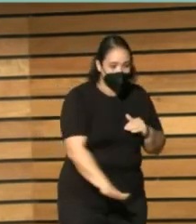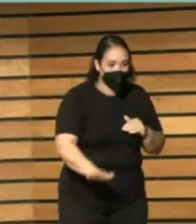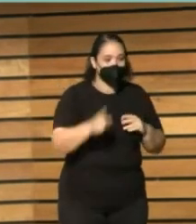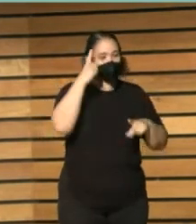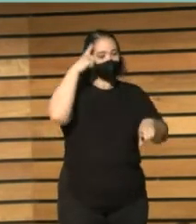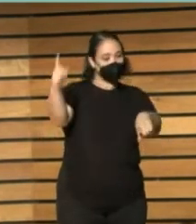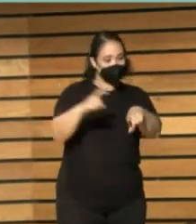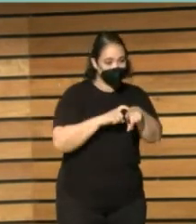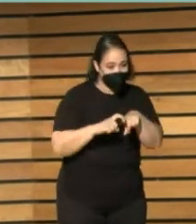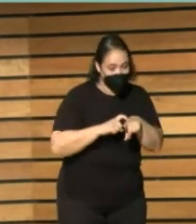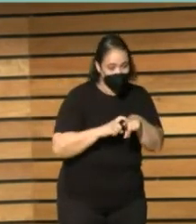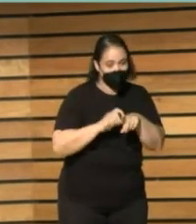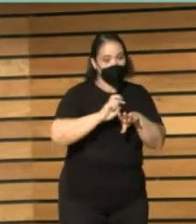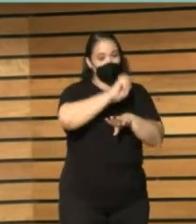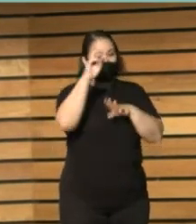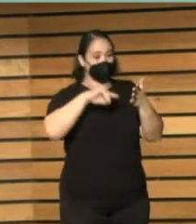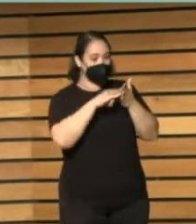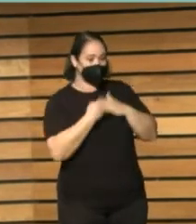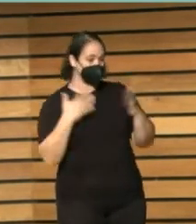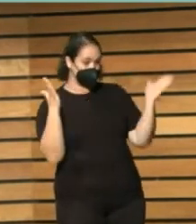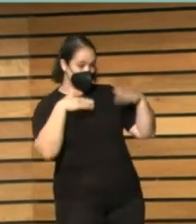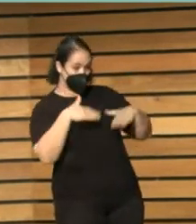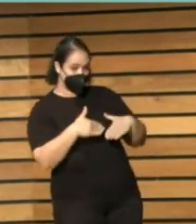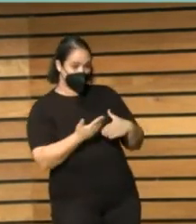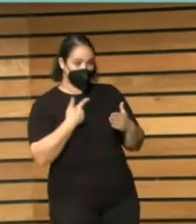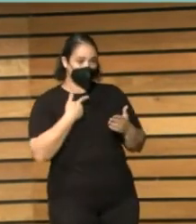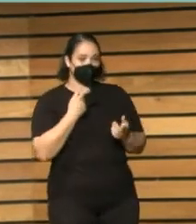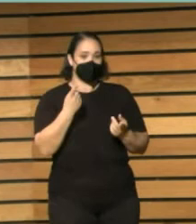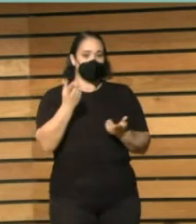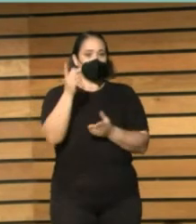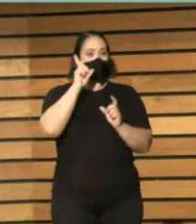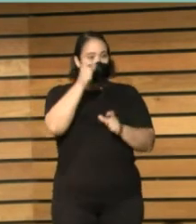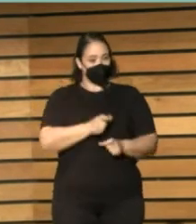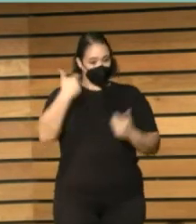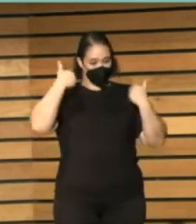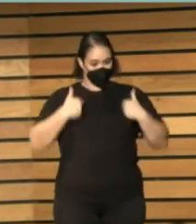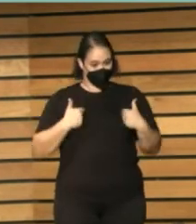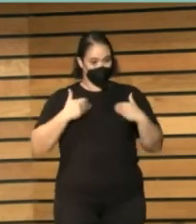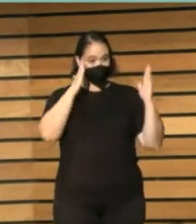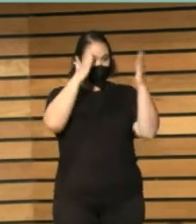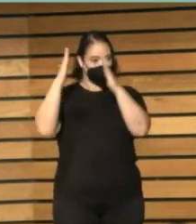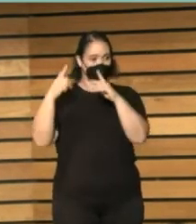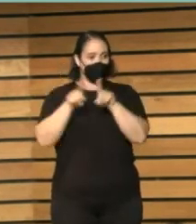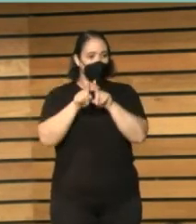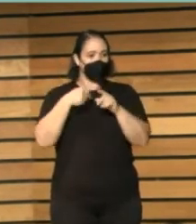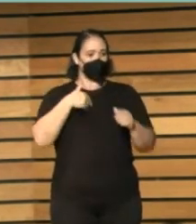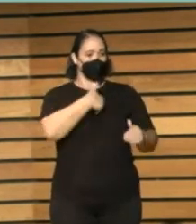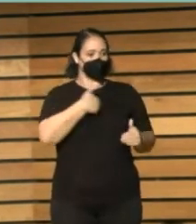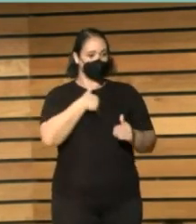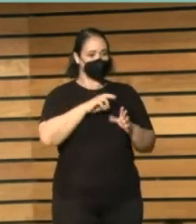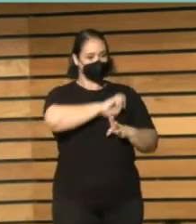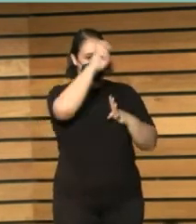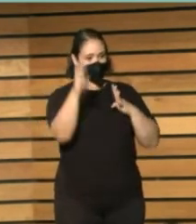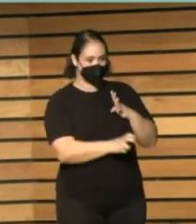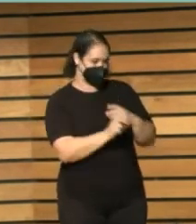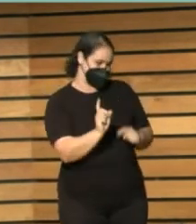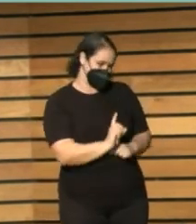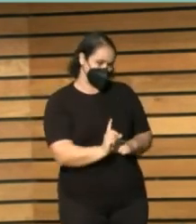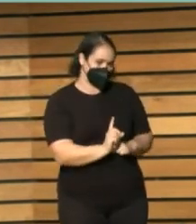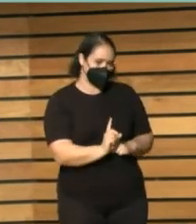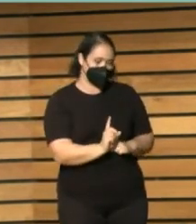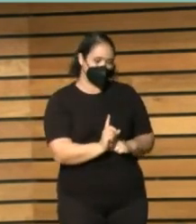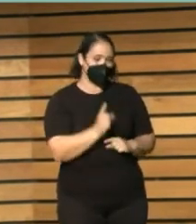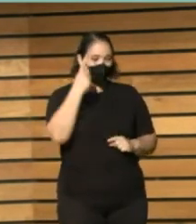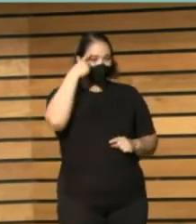psicología, ni en otras técnicas. Es que entonces le estamos pidiendo al bibliotecario que sea chica para todo. Porque